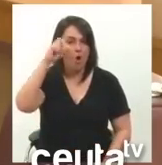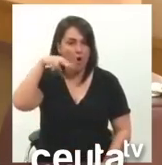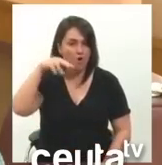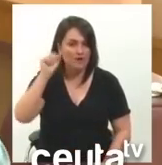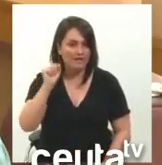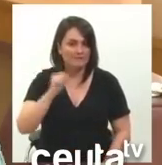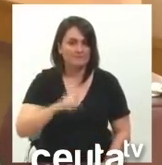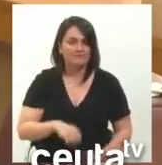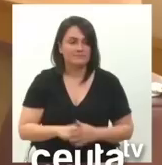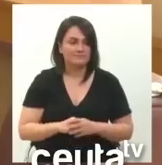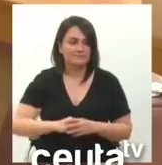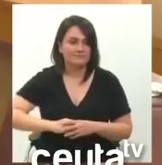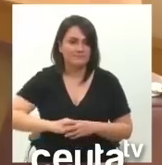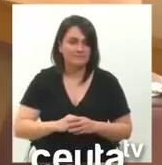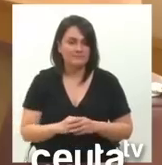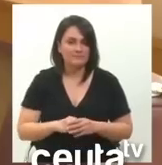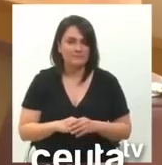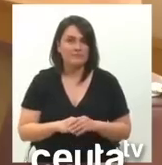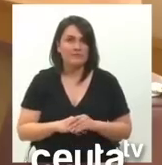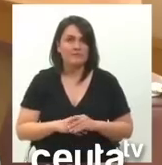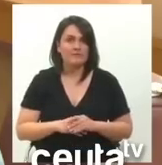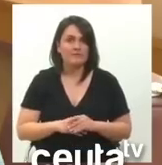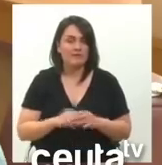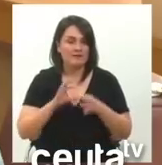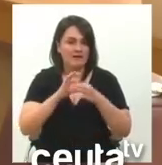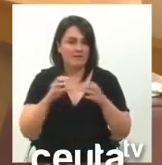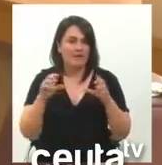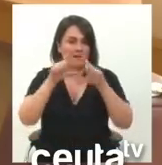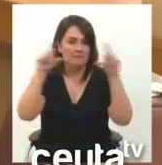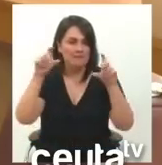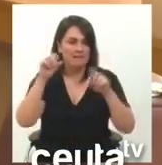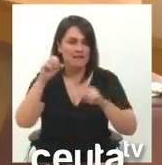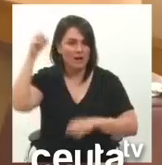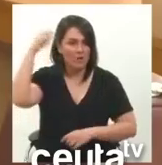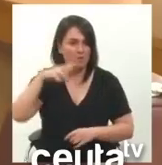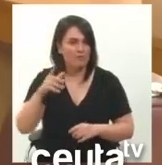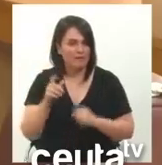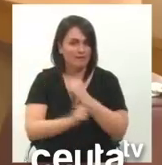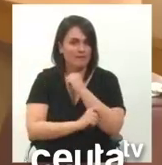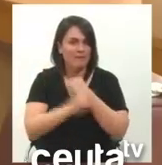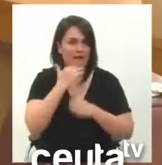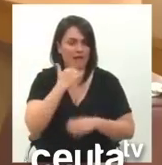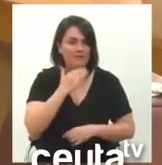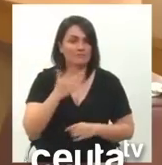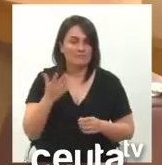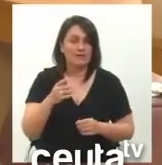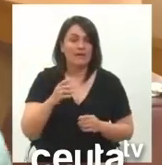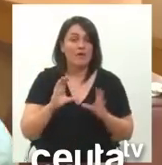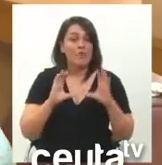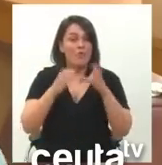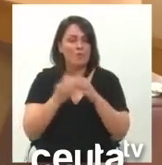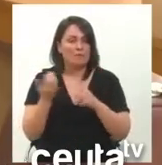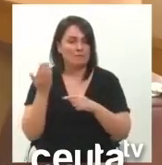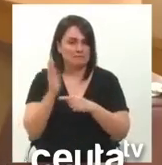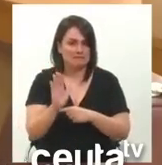que hace firmar a seis o siete personas más de su mismo grupo esta PNL que les han puesto por delante. Lo presentan